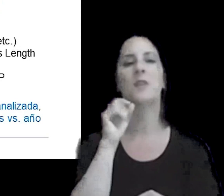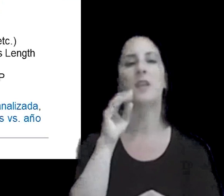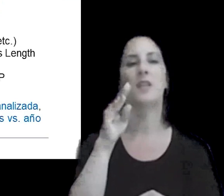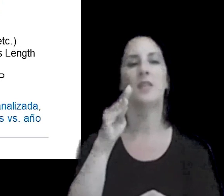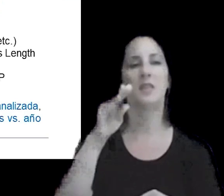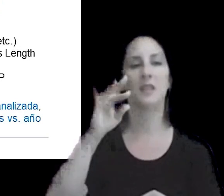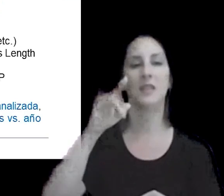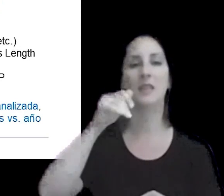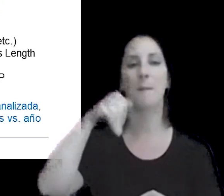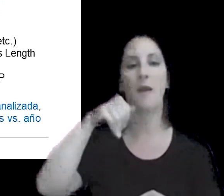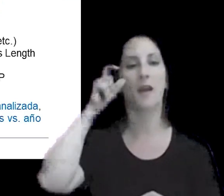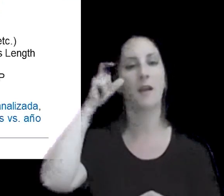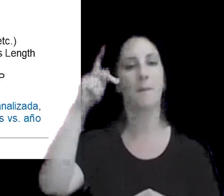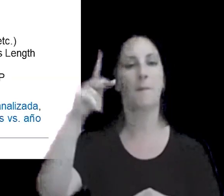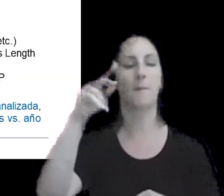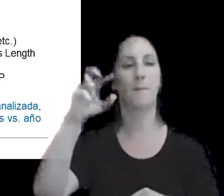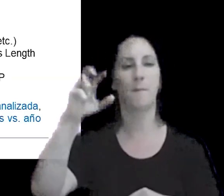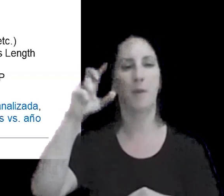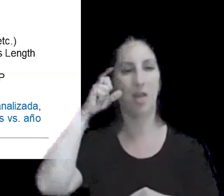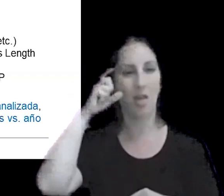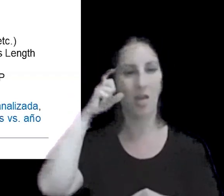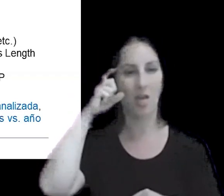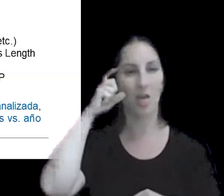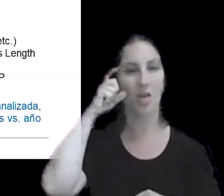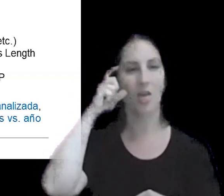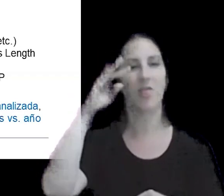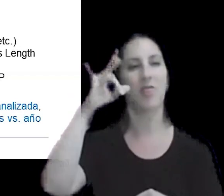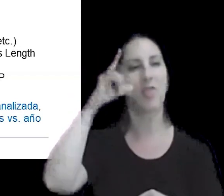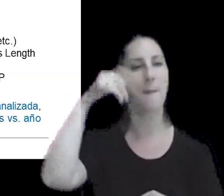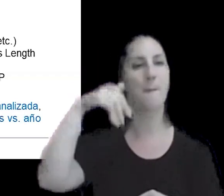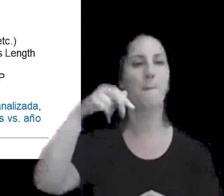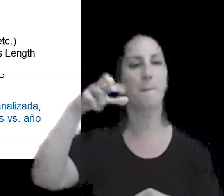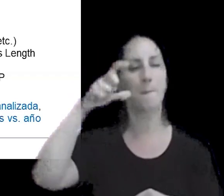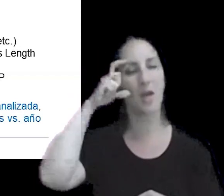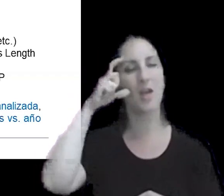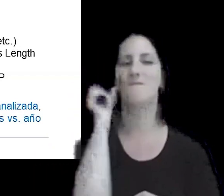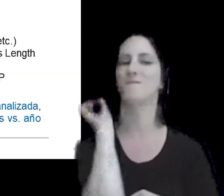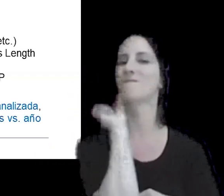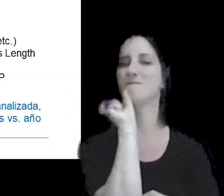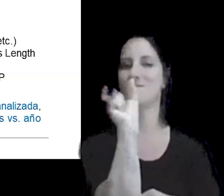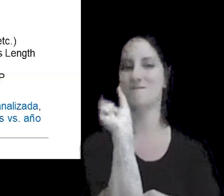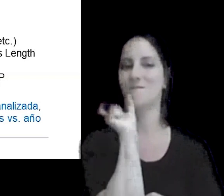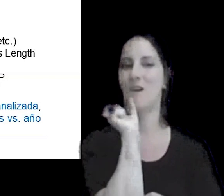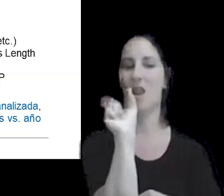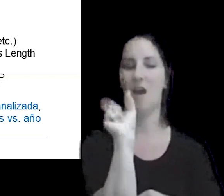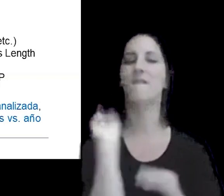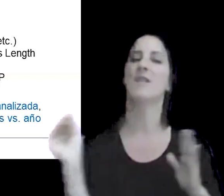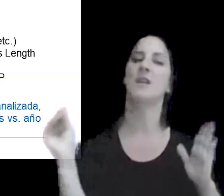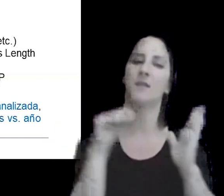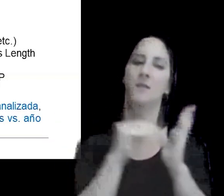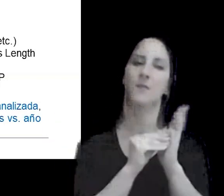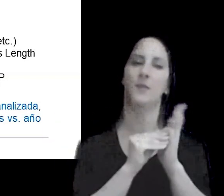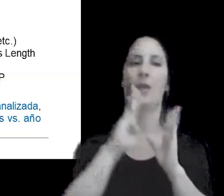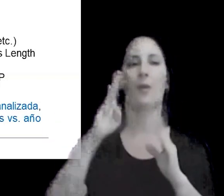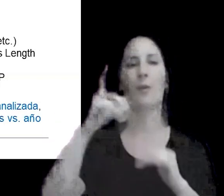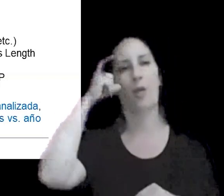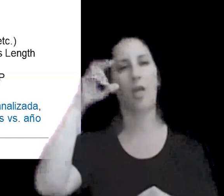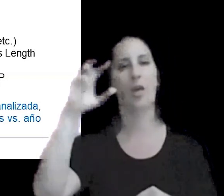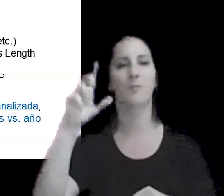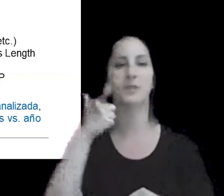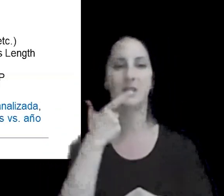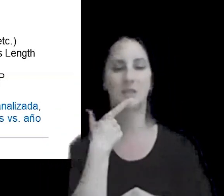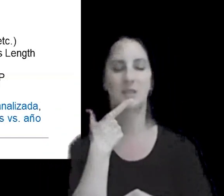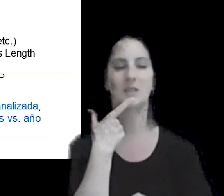que es un acrónimo incorporado en la normativa BEPS relacionado con